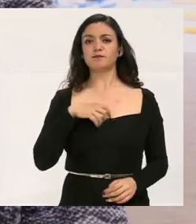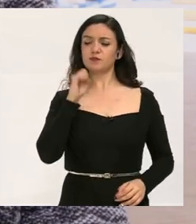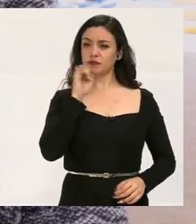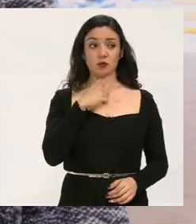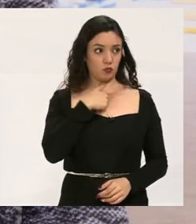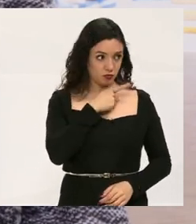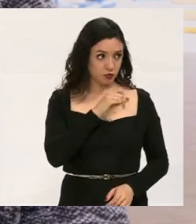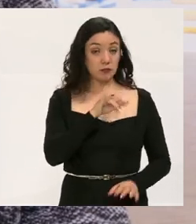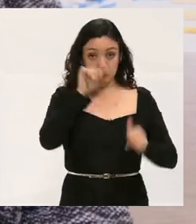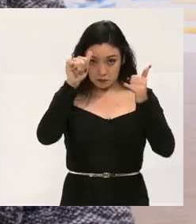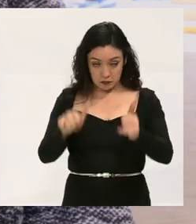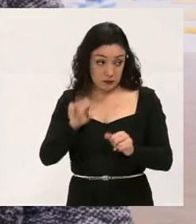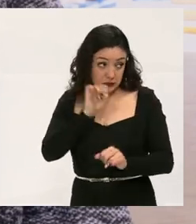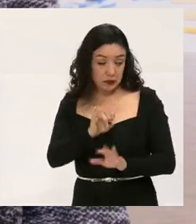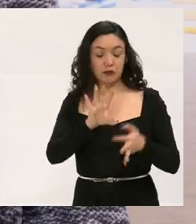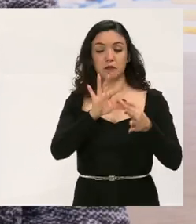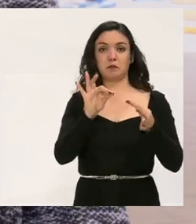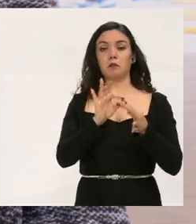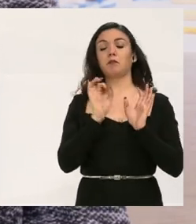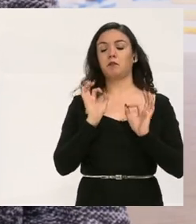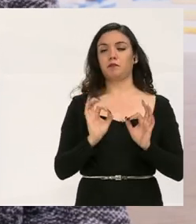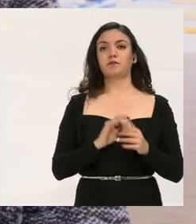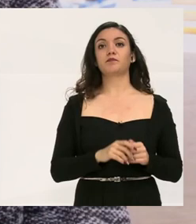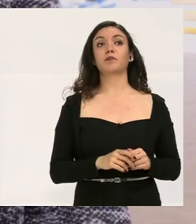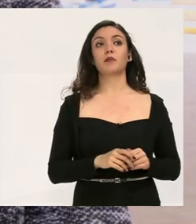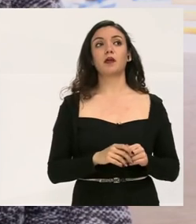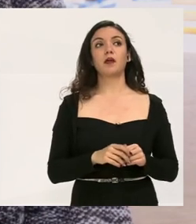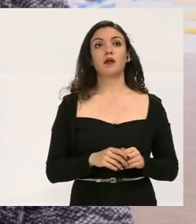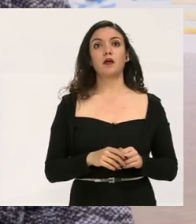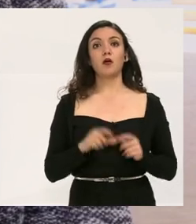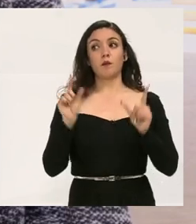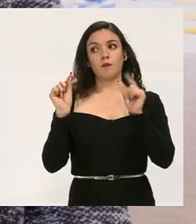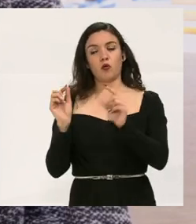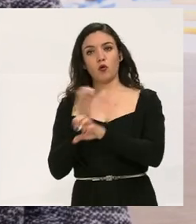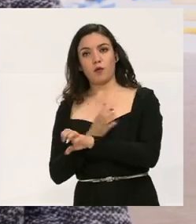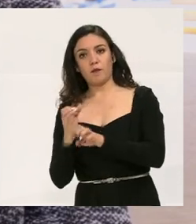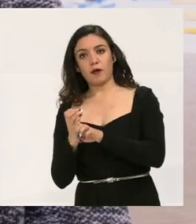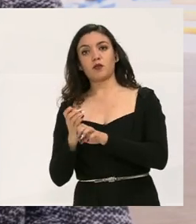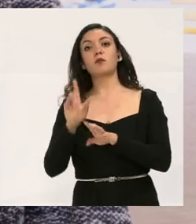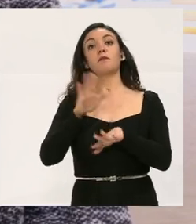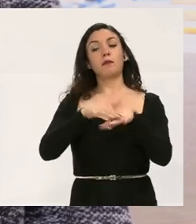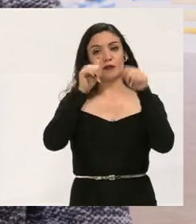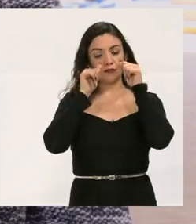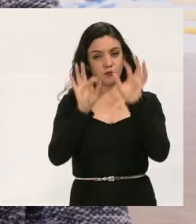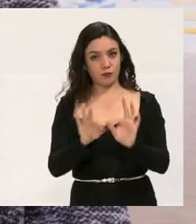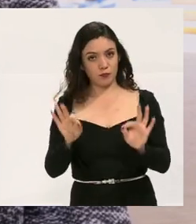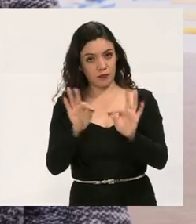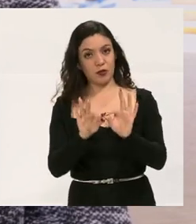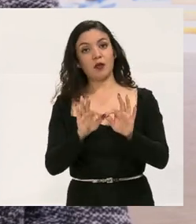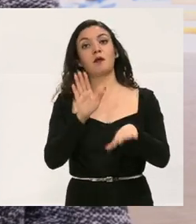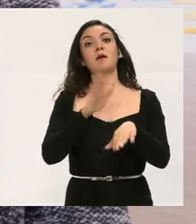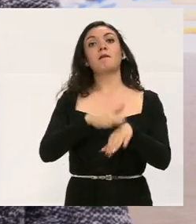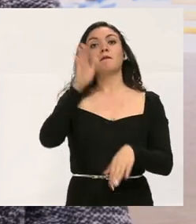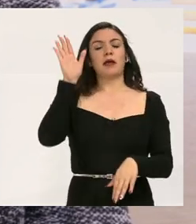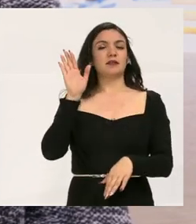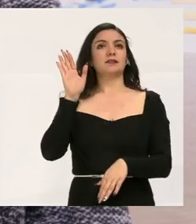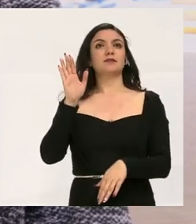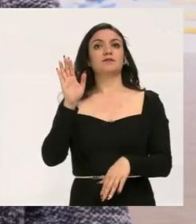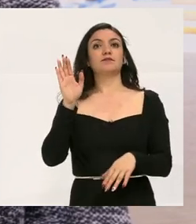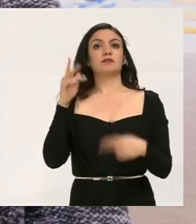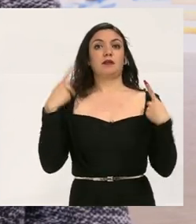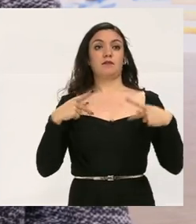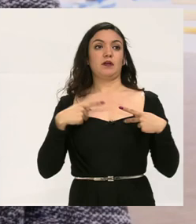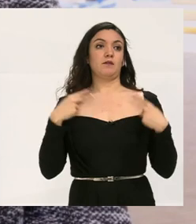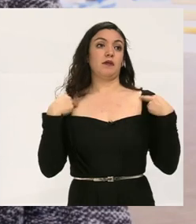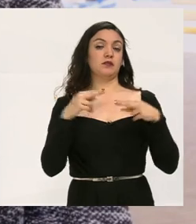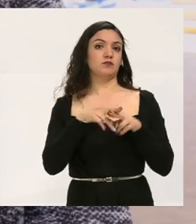gusta? Sí, mamá. Nos quedamos aquí. Son pocos compañeros, es más la atención. Es más